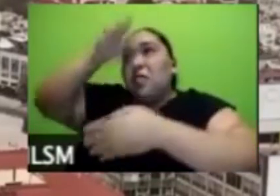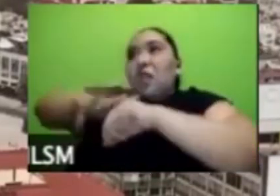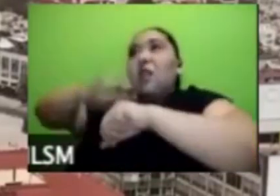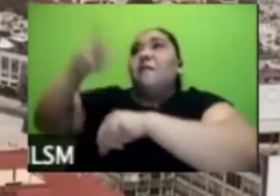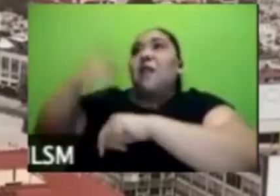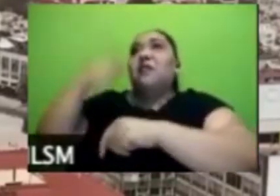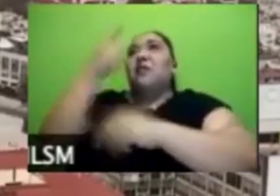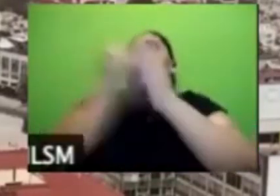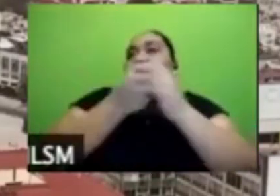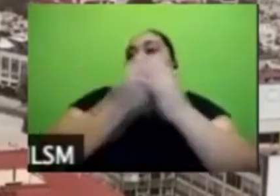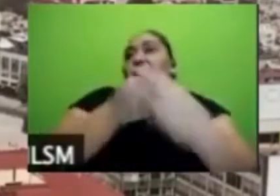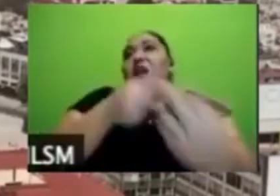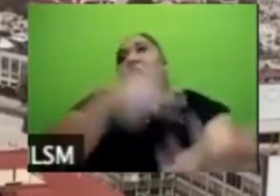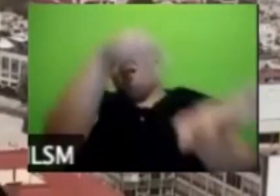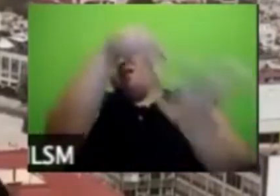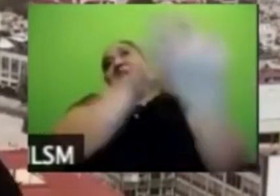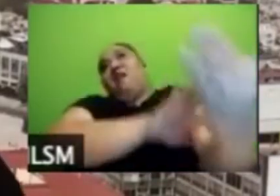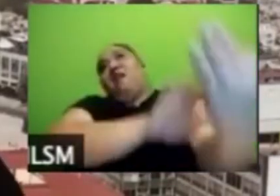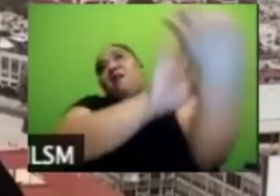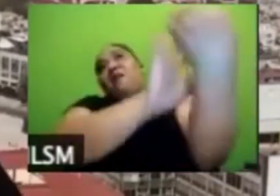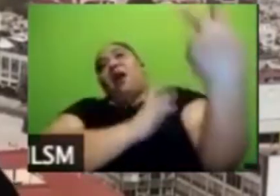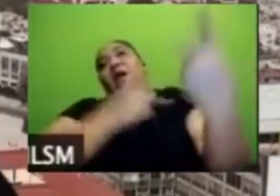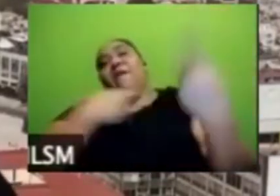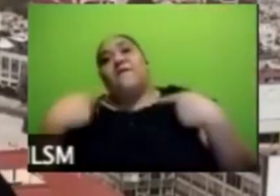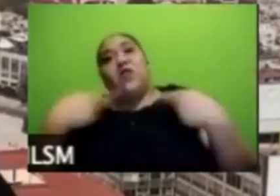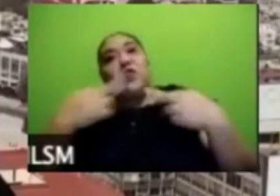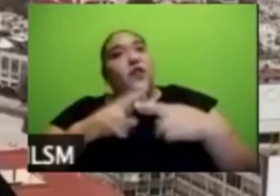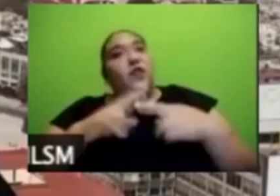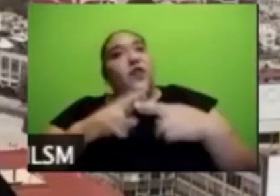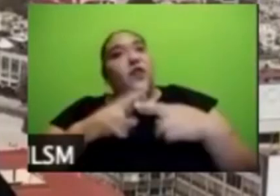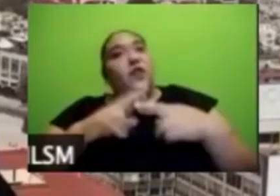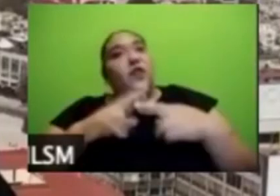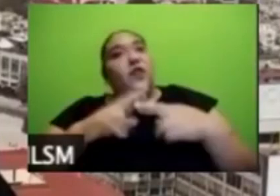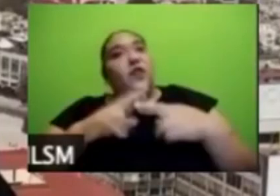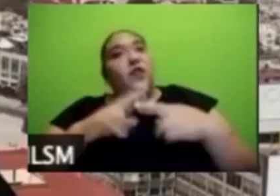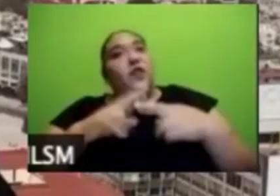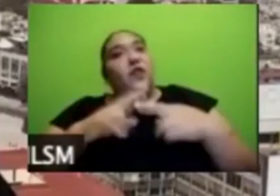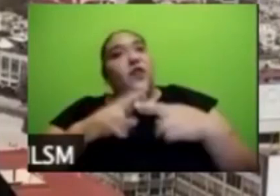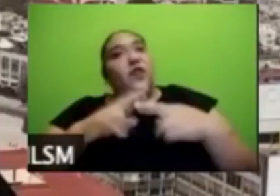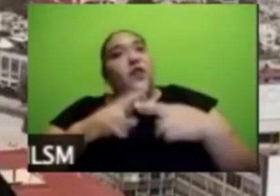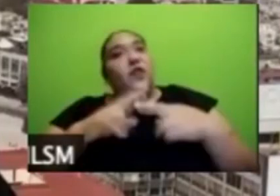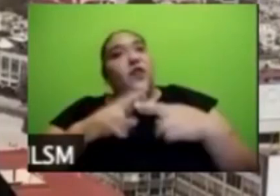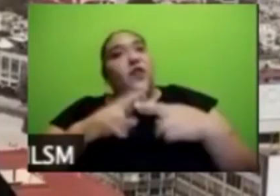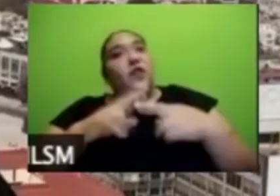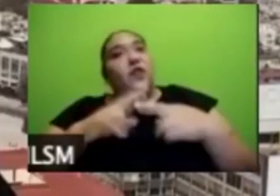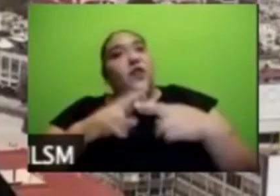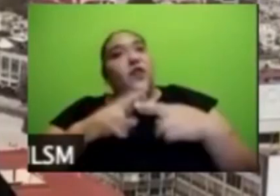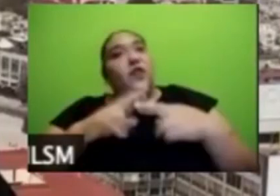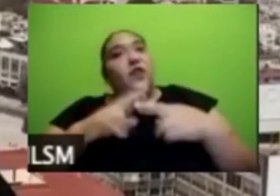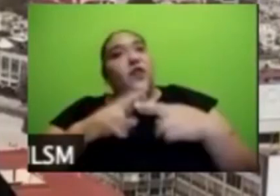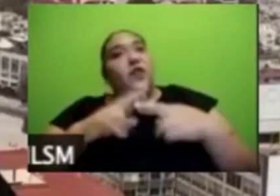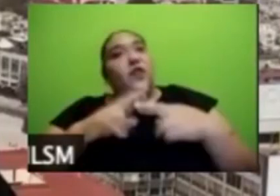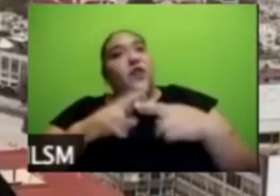y 85% creo que se va a hacer un tema futuro qué va a pasar con los sitios escolares y qué va a pasar con la calidad de la